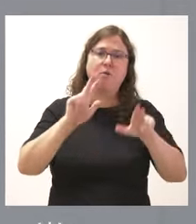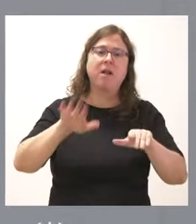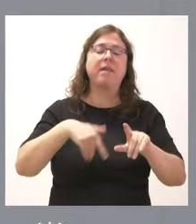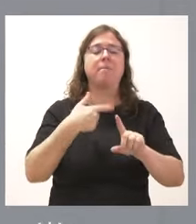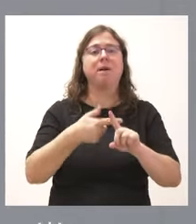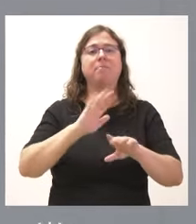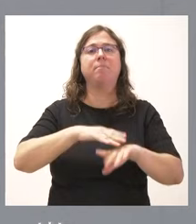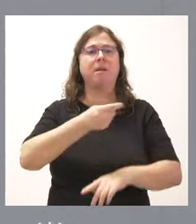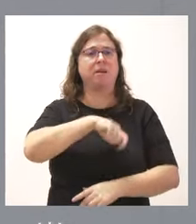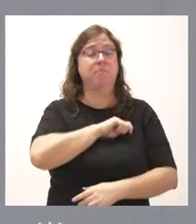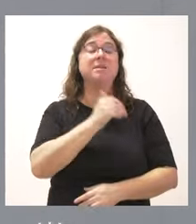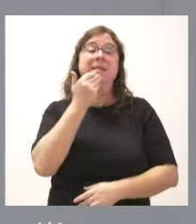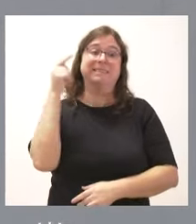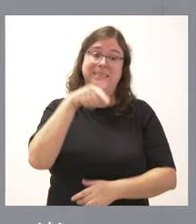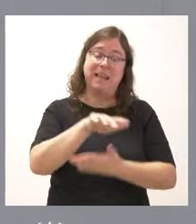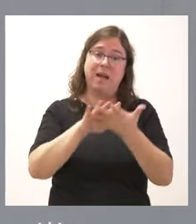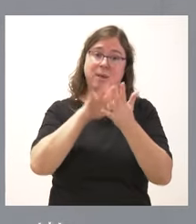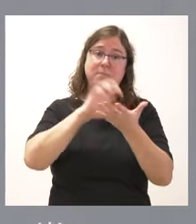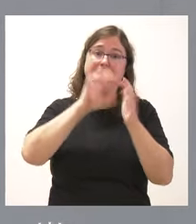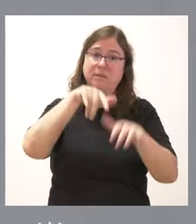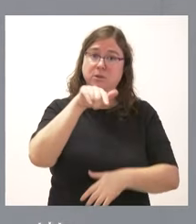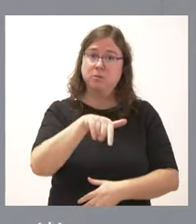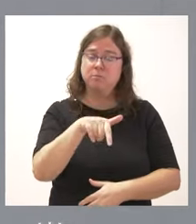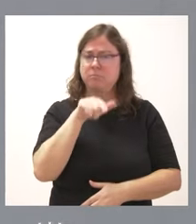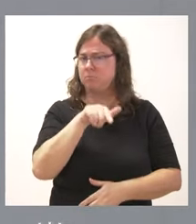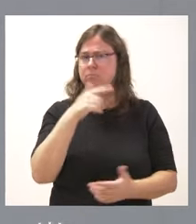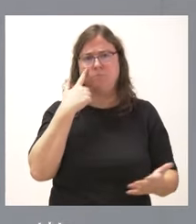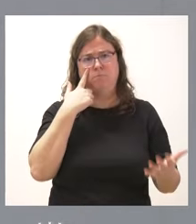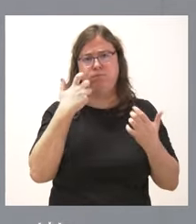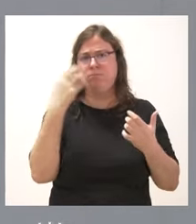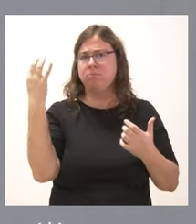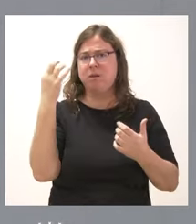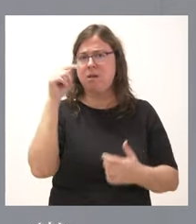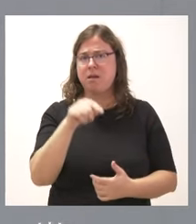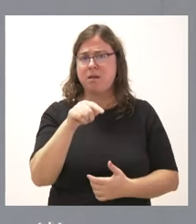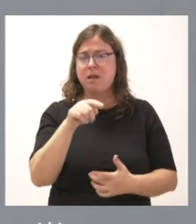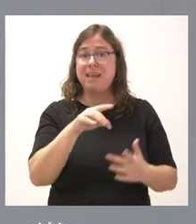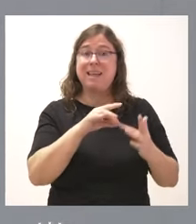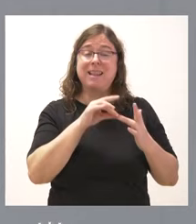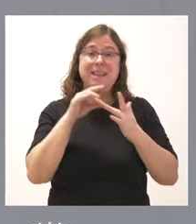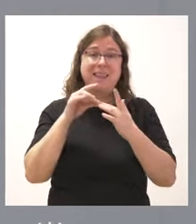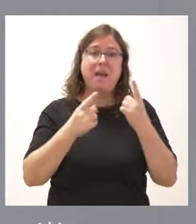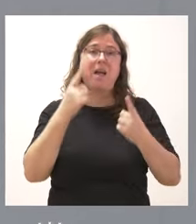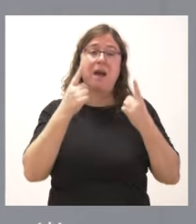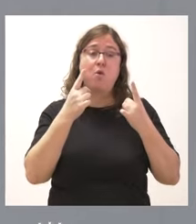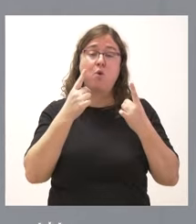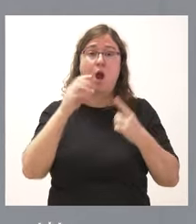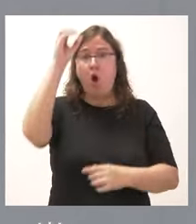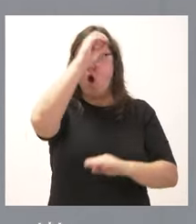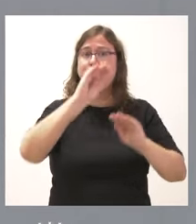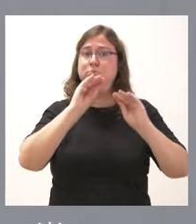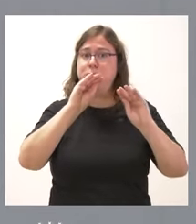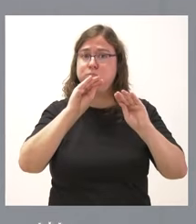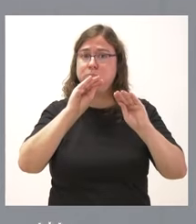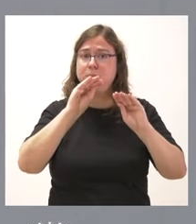usted hace referencia al ámbito de Castilla y León, que es muy notorio y destacable que al frente de alguna de estas posiciones se encuentran